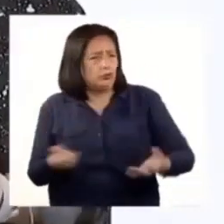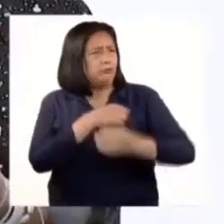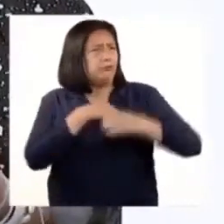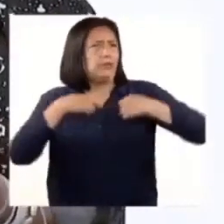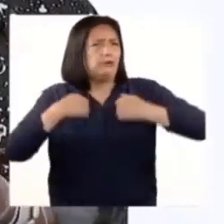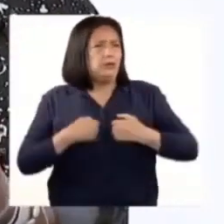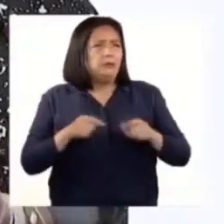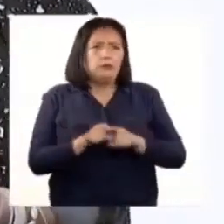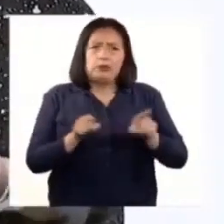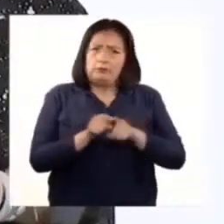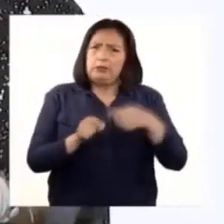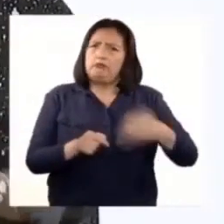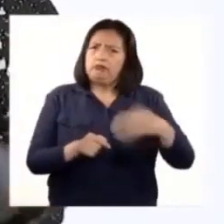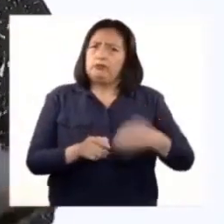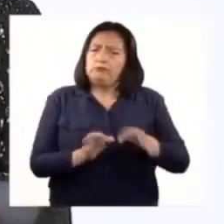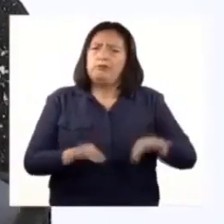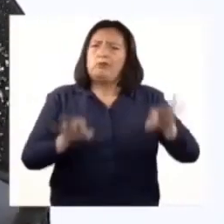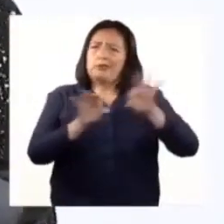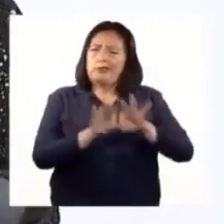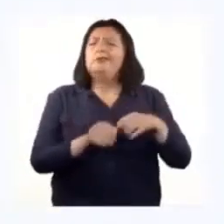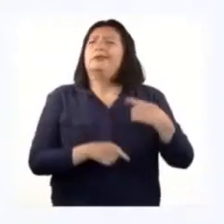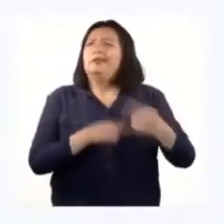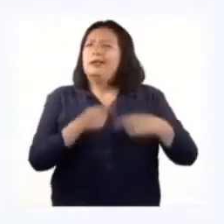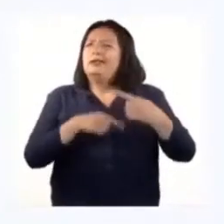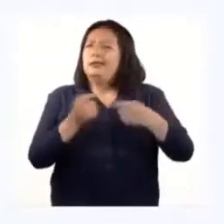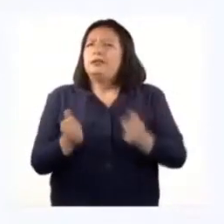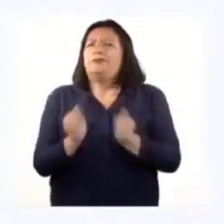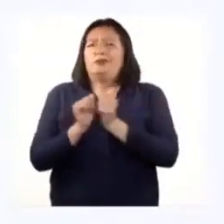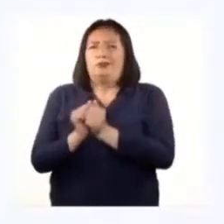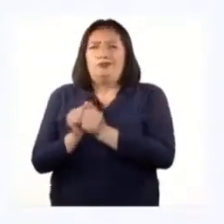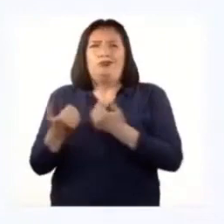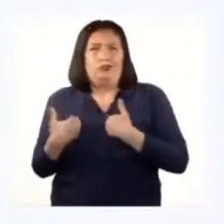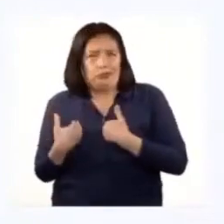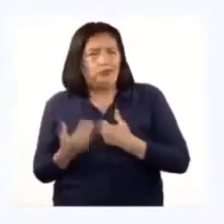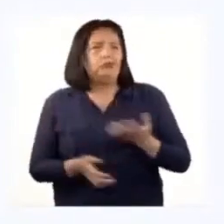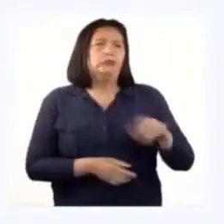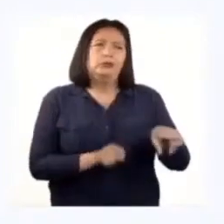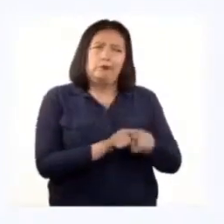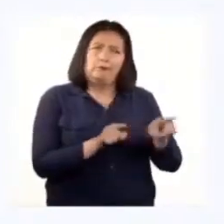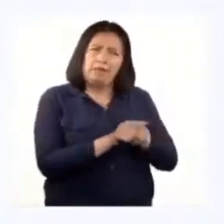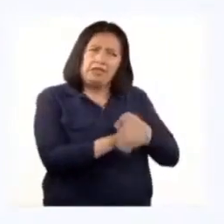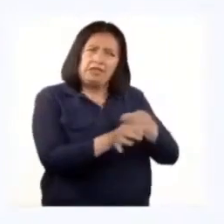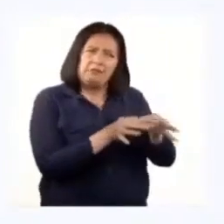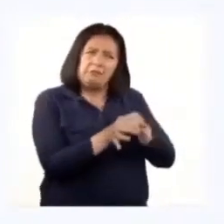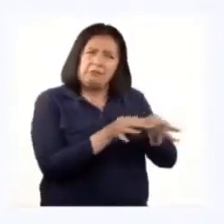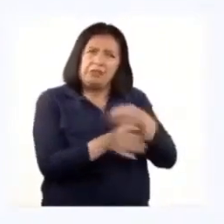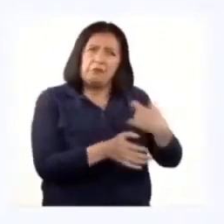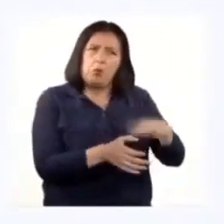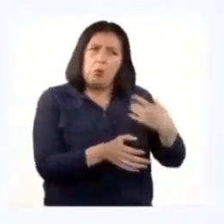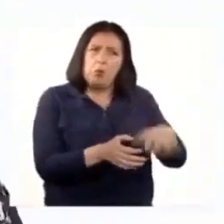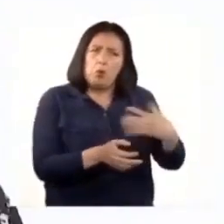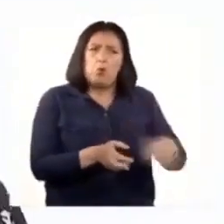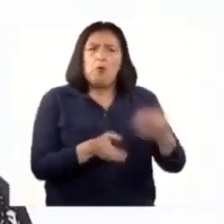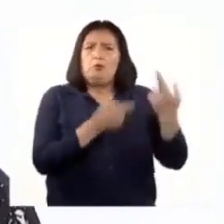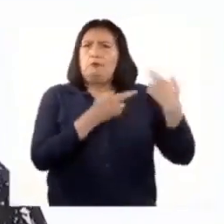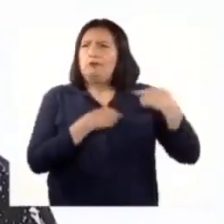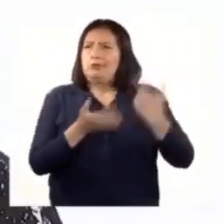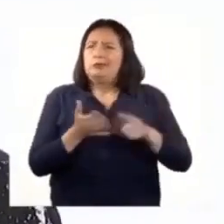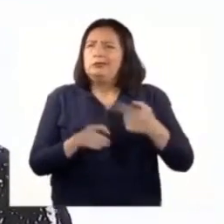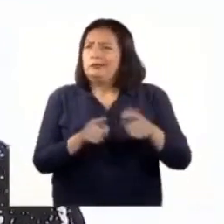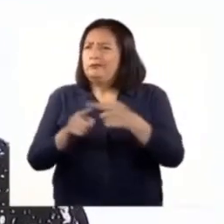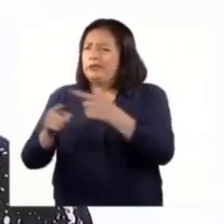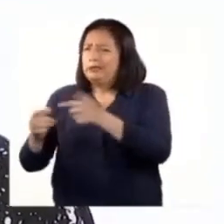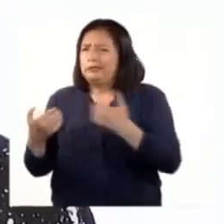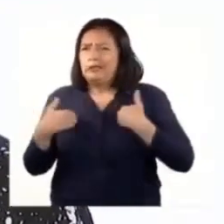valiosos en nuestro día a día porque nos hacen compañía. Asimismo, profundizamos sobre el importante rol que cumplen las especies